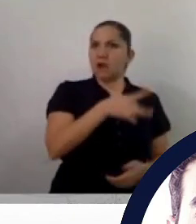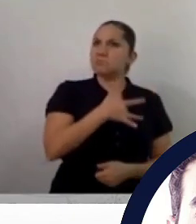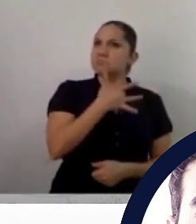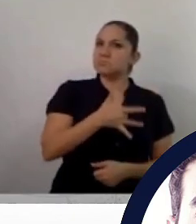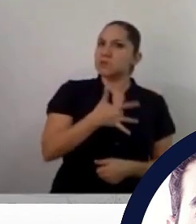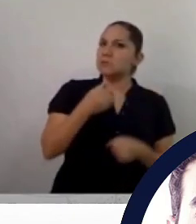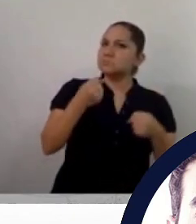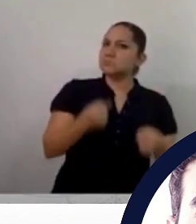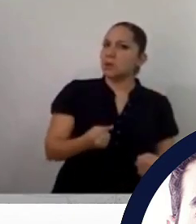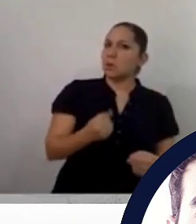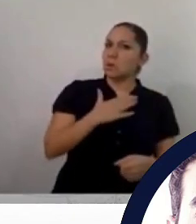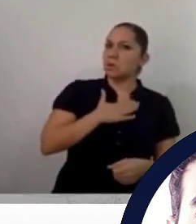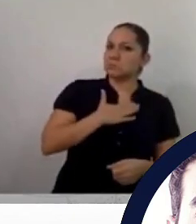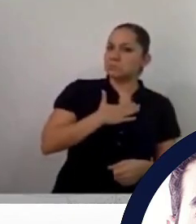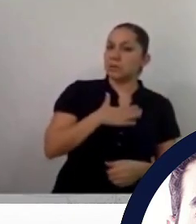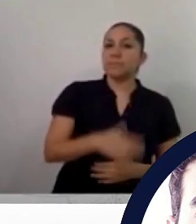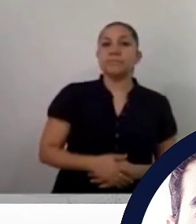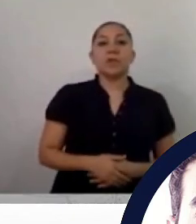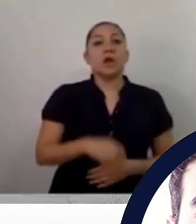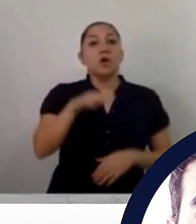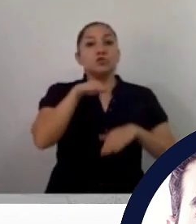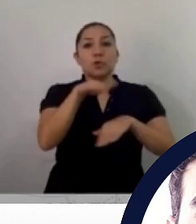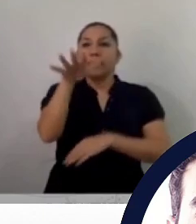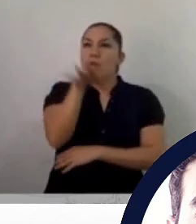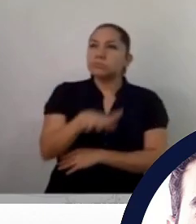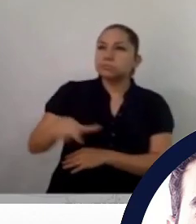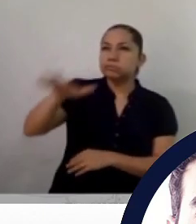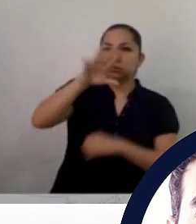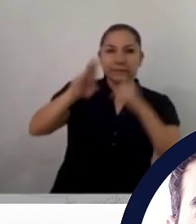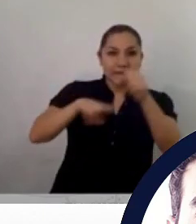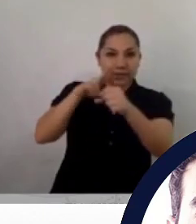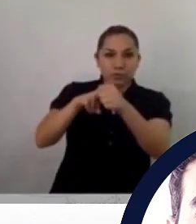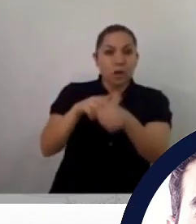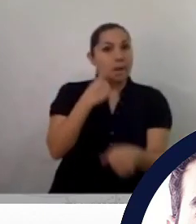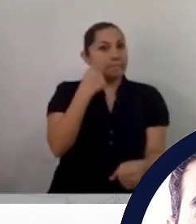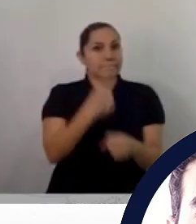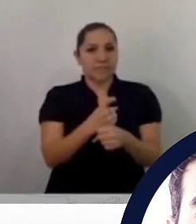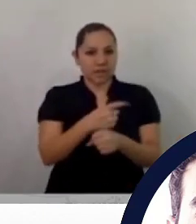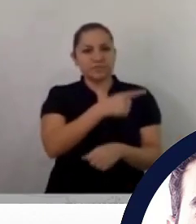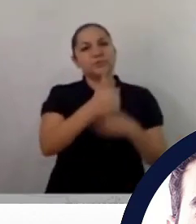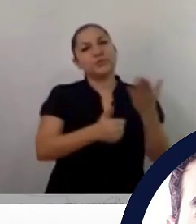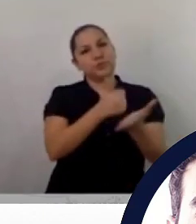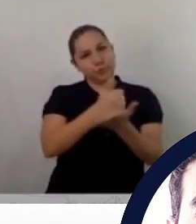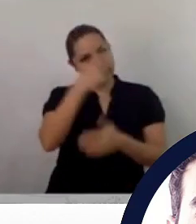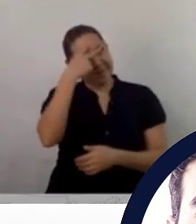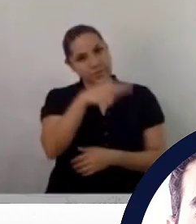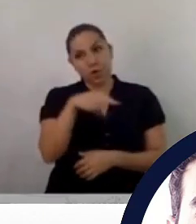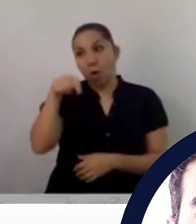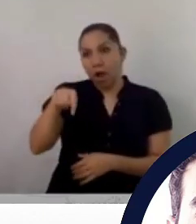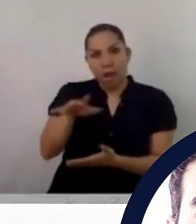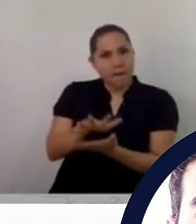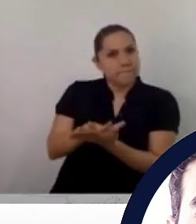cambio profundo. Pero mientras no haya políticas muy focalizadas en estos temas, pues será muy difícil, ¿no?